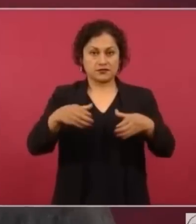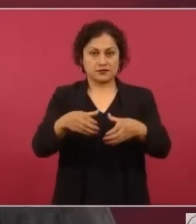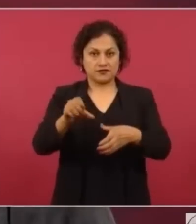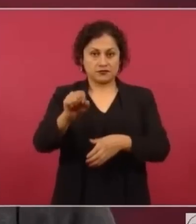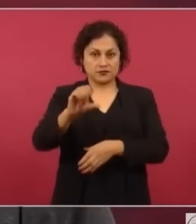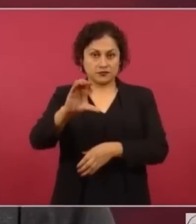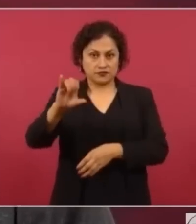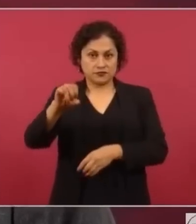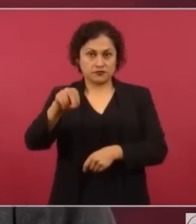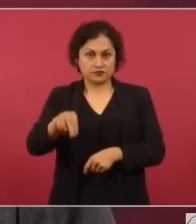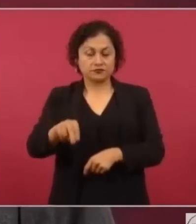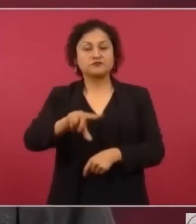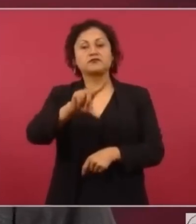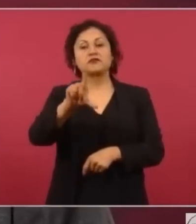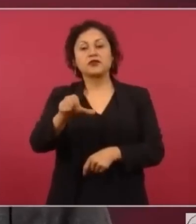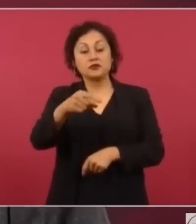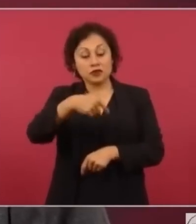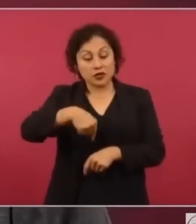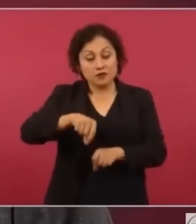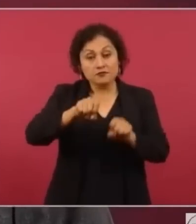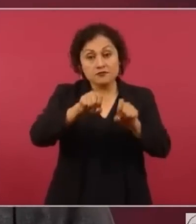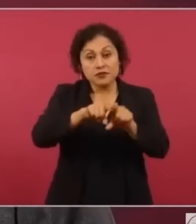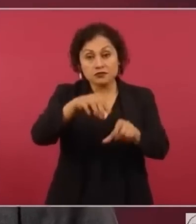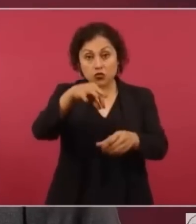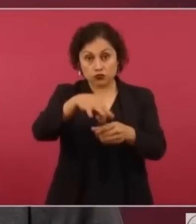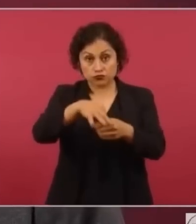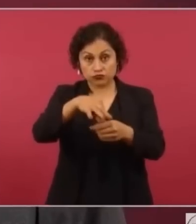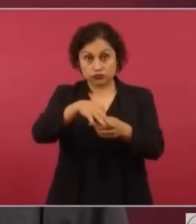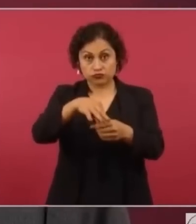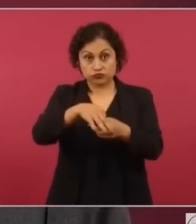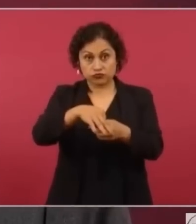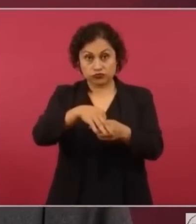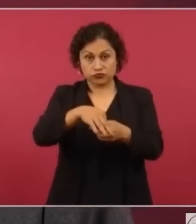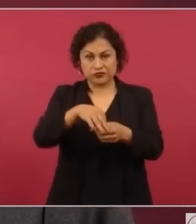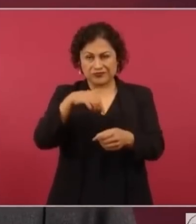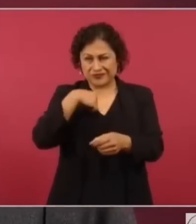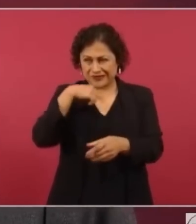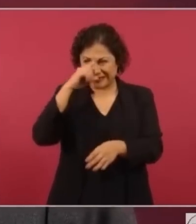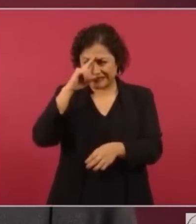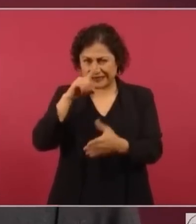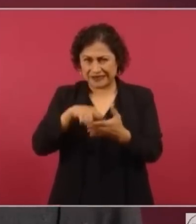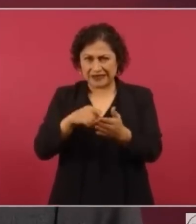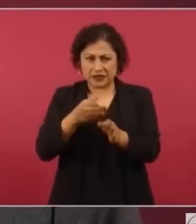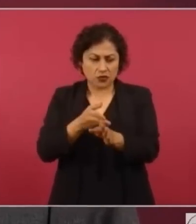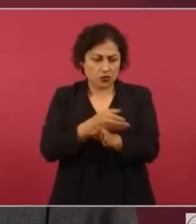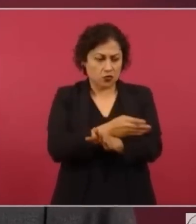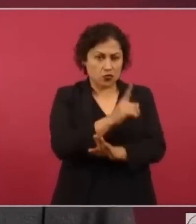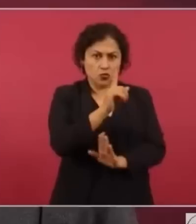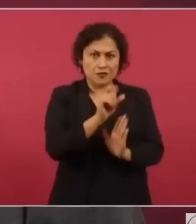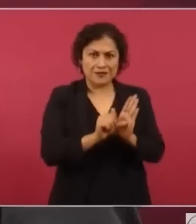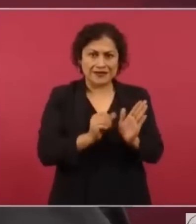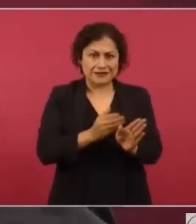Vienen las elecciones en la Corte y creo que un mes antes o menos.